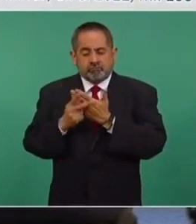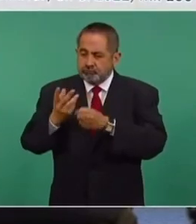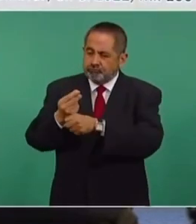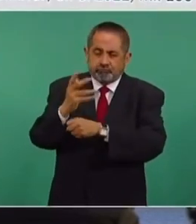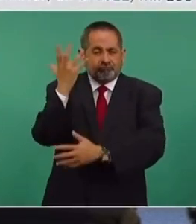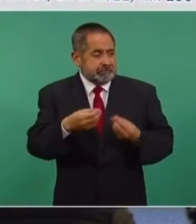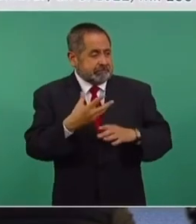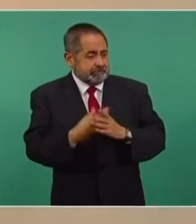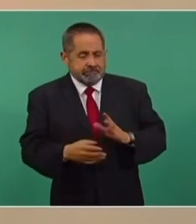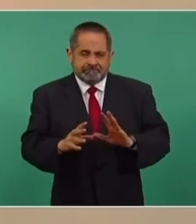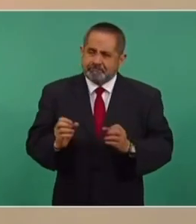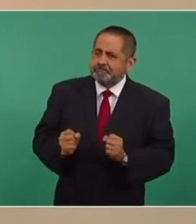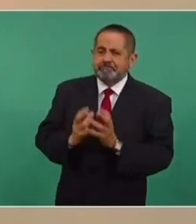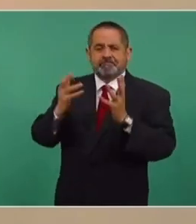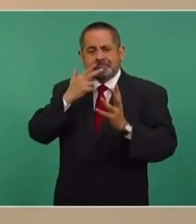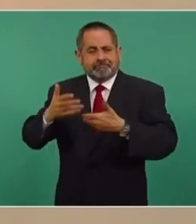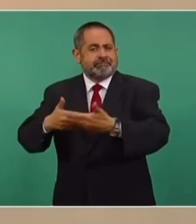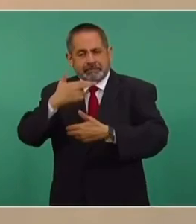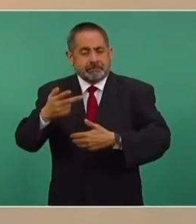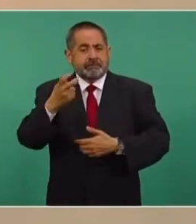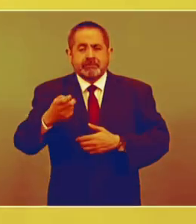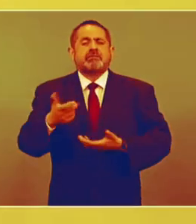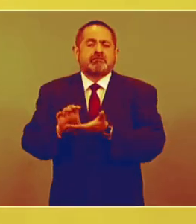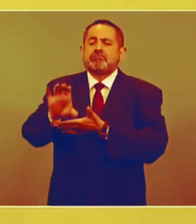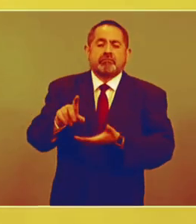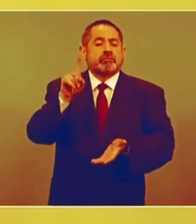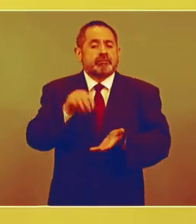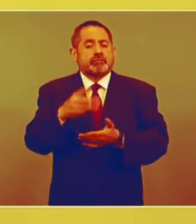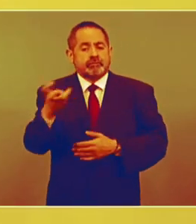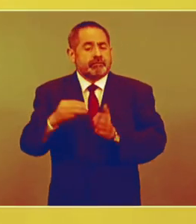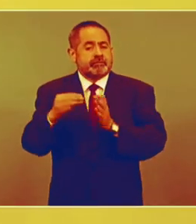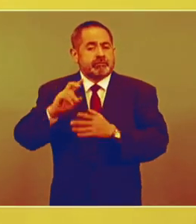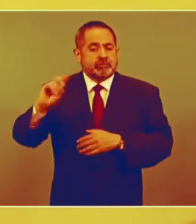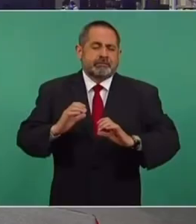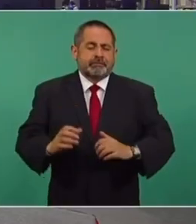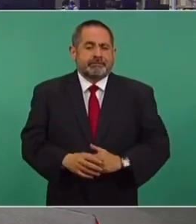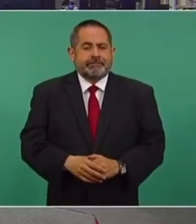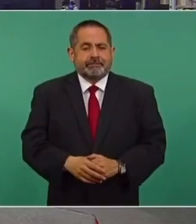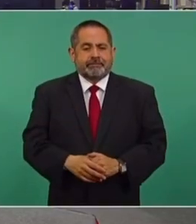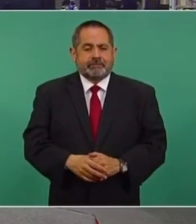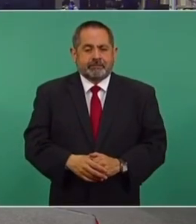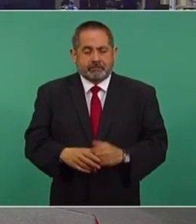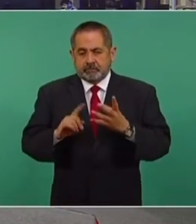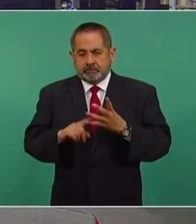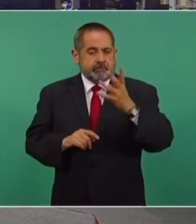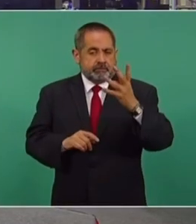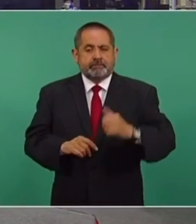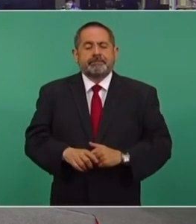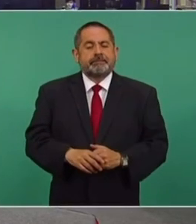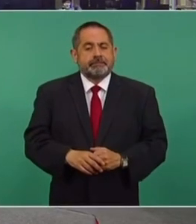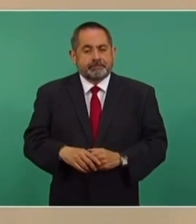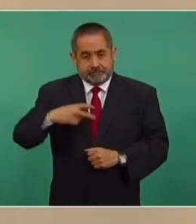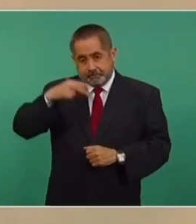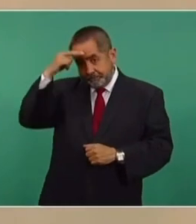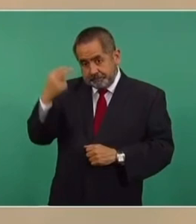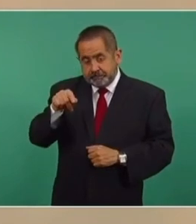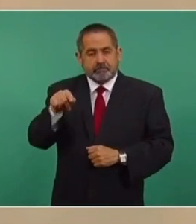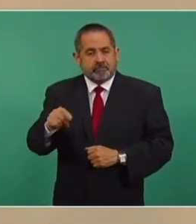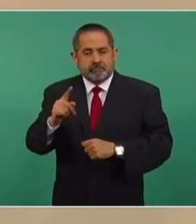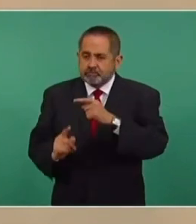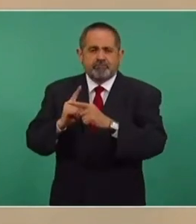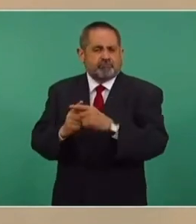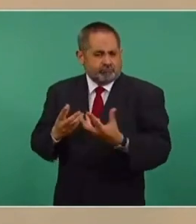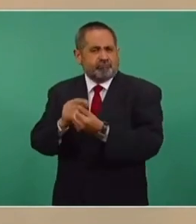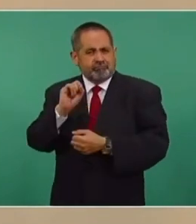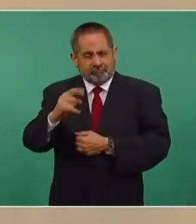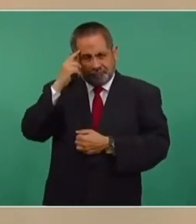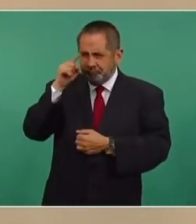de reforestación del mundo. 4. La inversión para este programa asciende a 1.300 millones de dólares anuales. 4. México se ha sumado al compromiso